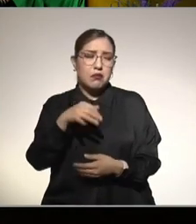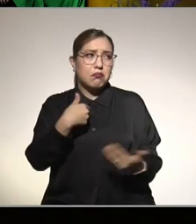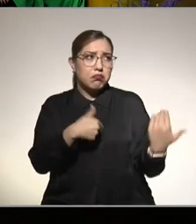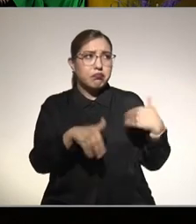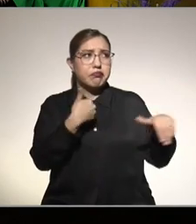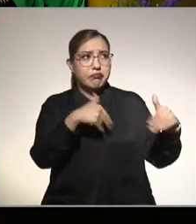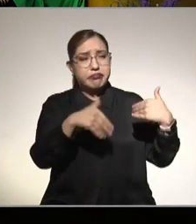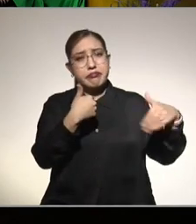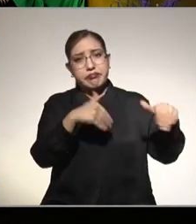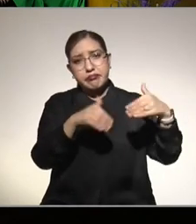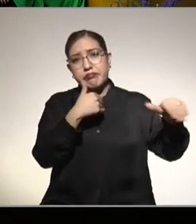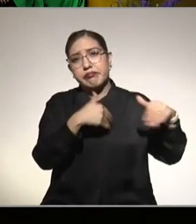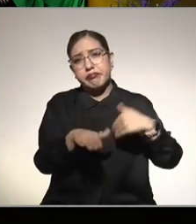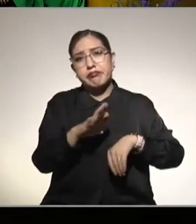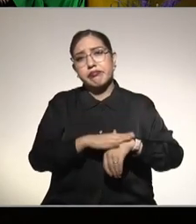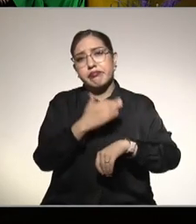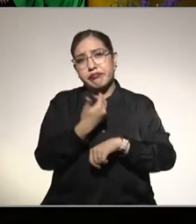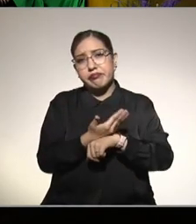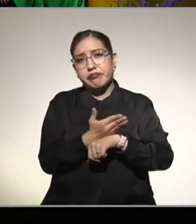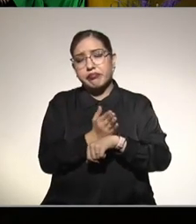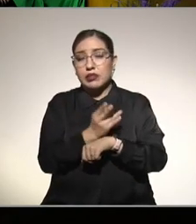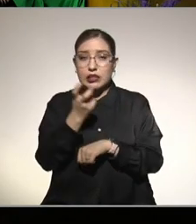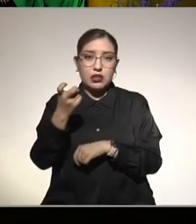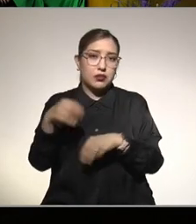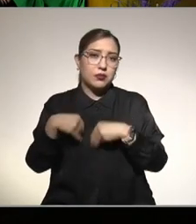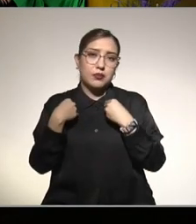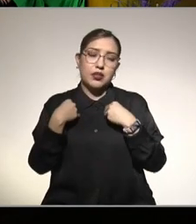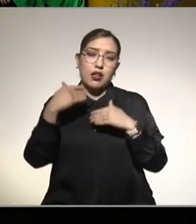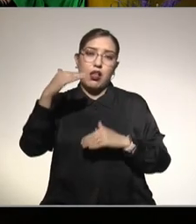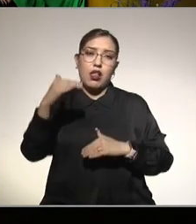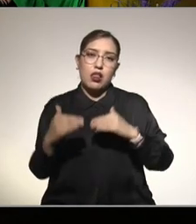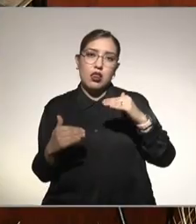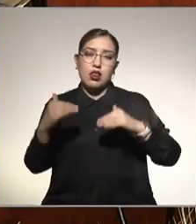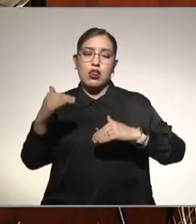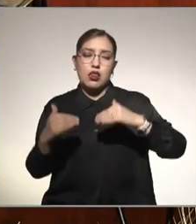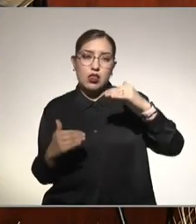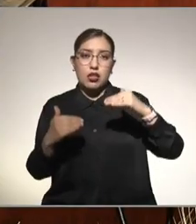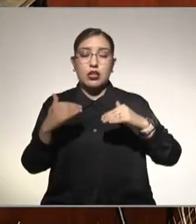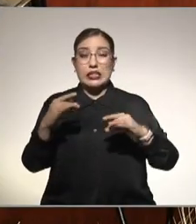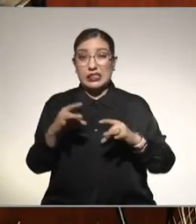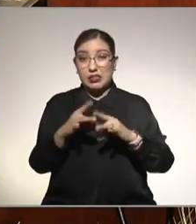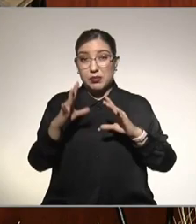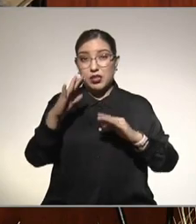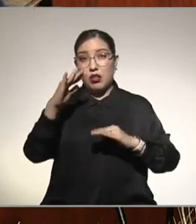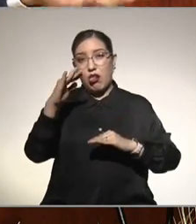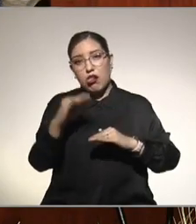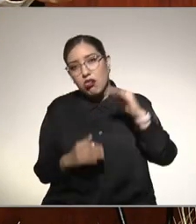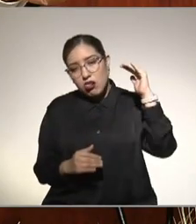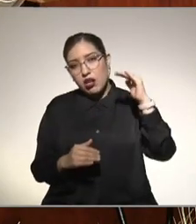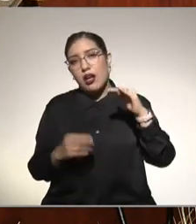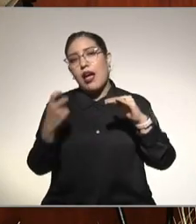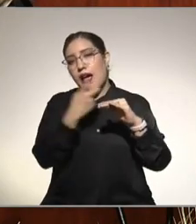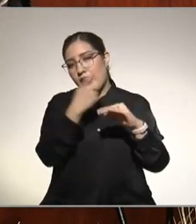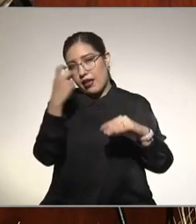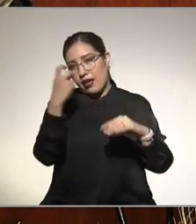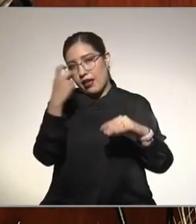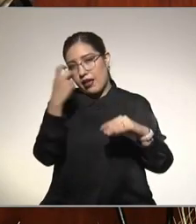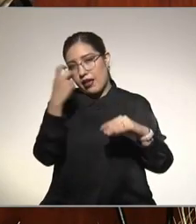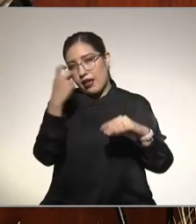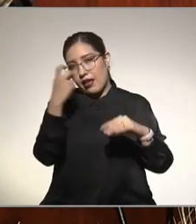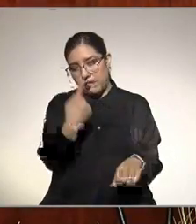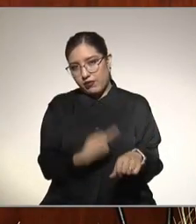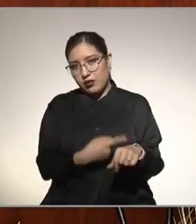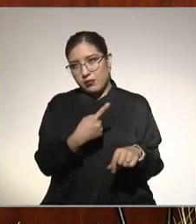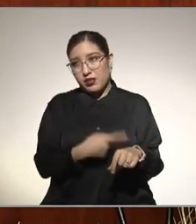se va compensando es un equilibrio la vida es un equilibrio cuando se rompe el equilibrio es cuando tenemos la enfermedad en este caso